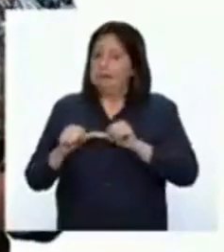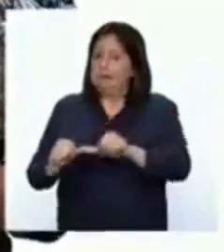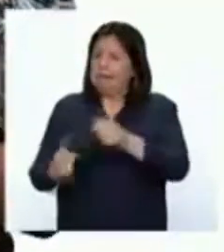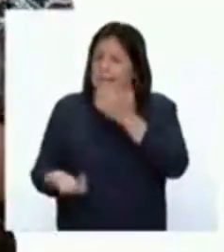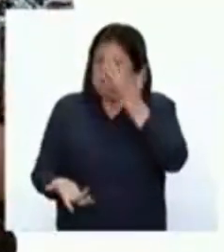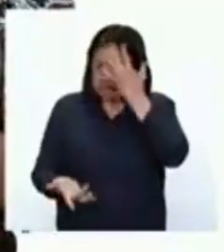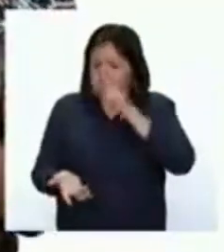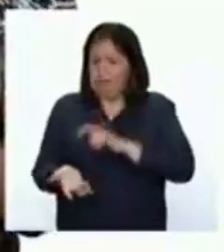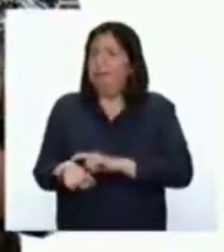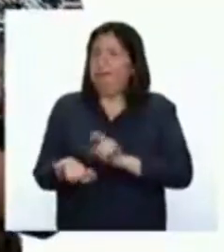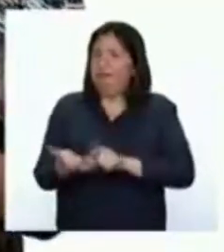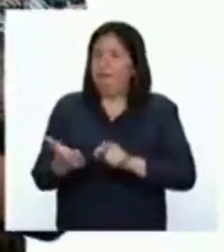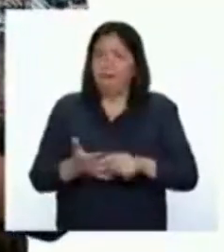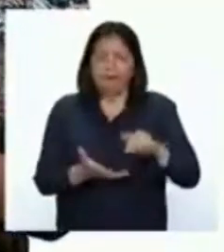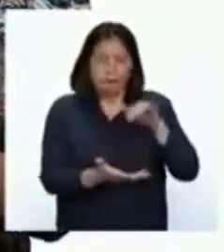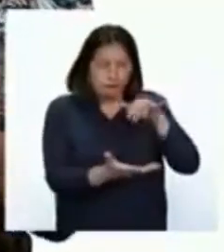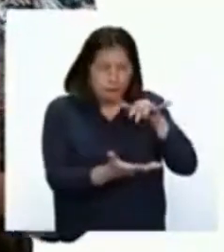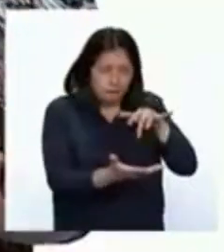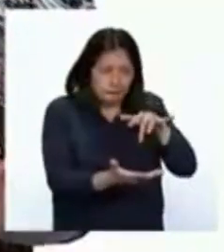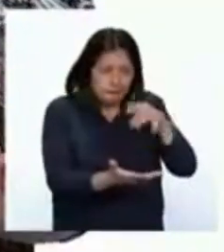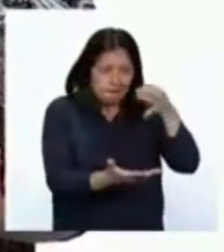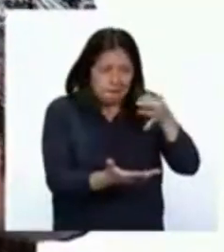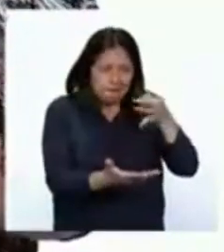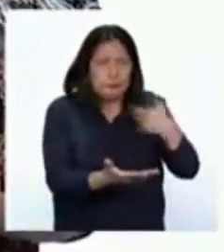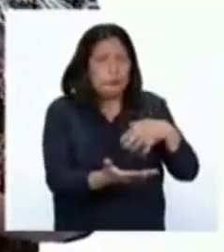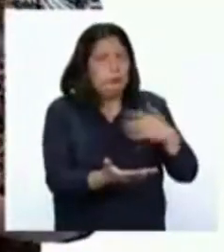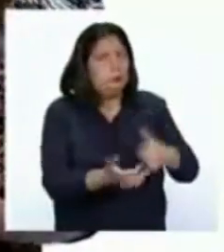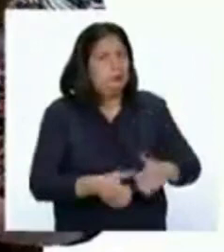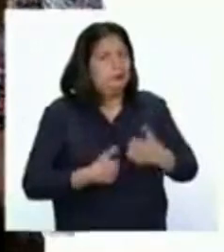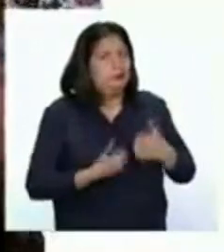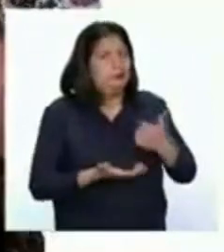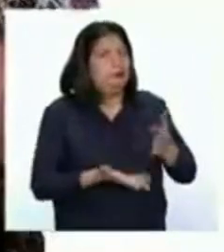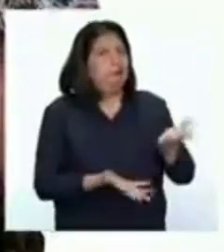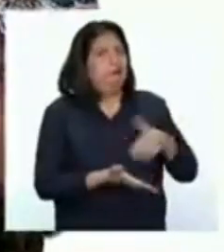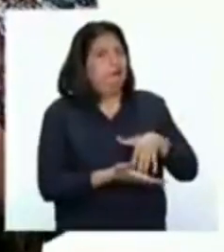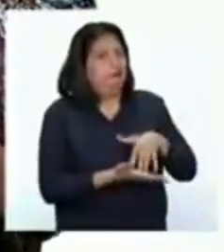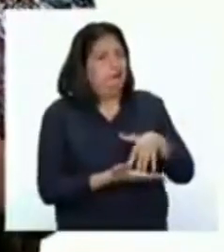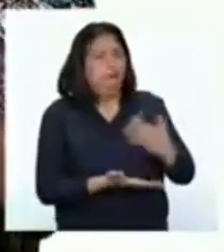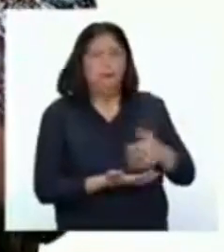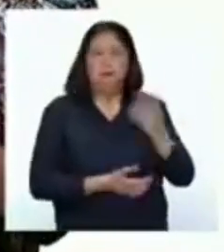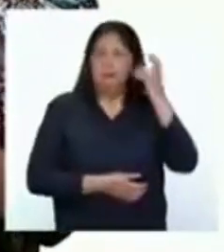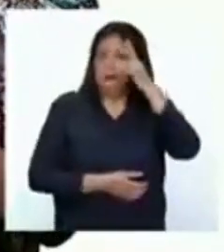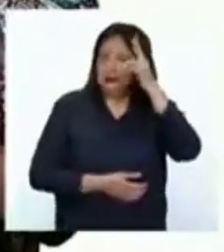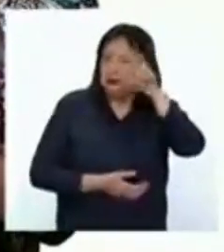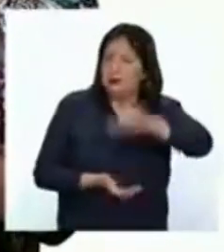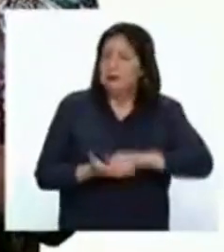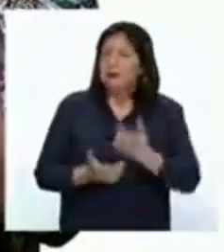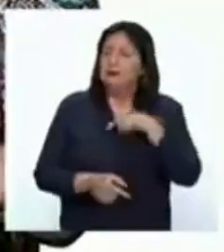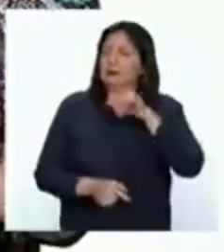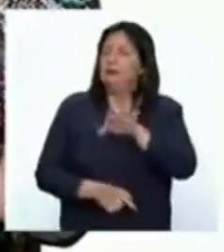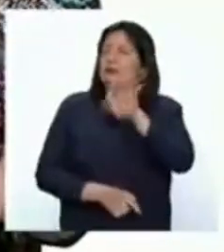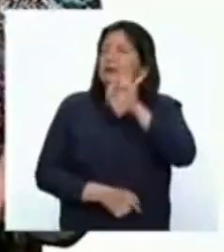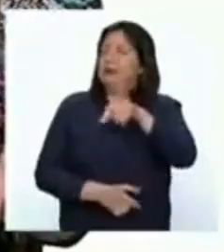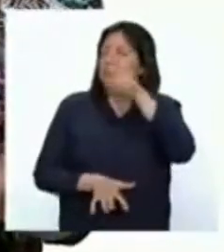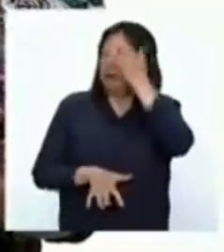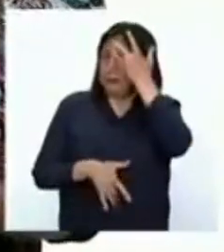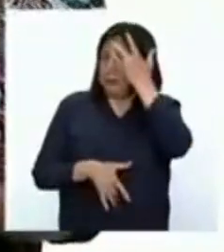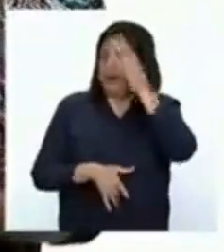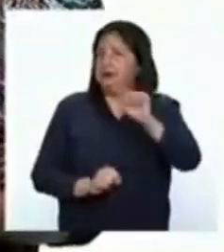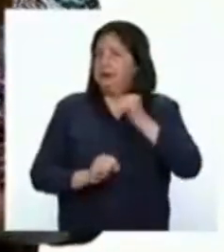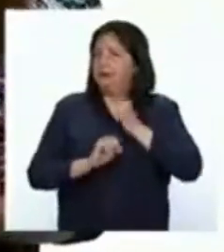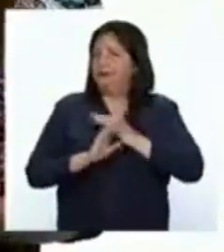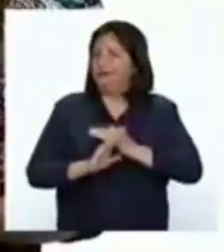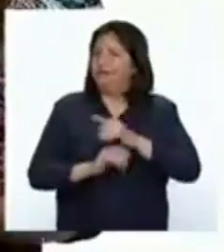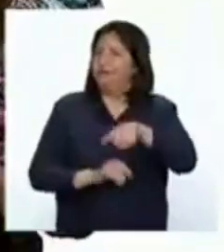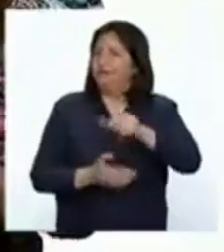logros educativos y la calidad de vida de los niños se ven muy afectados. Por eso es necesario identificar este problema y contrarrestarlo.